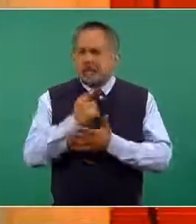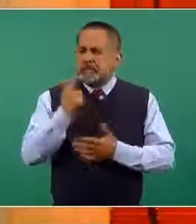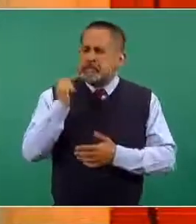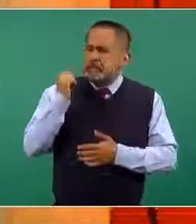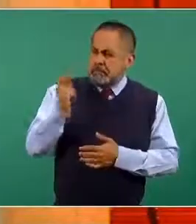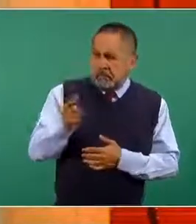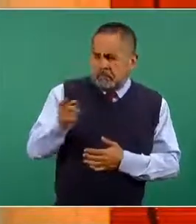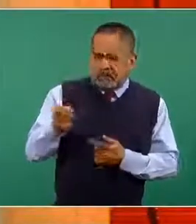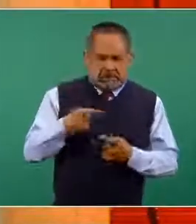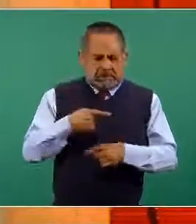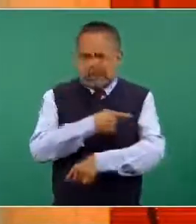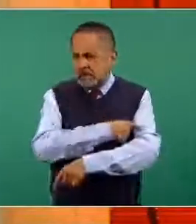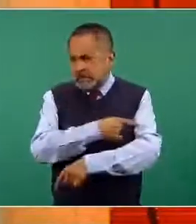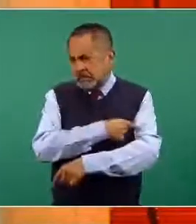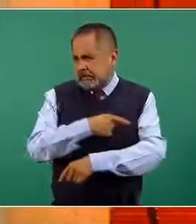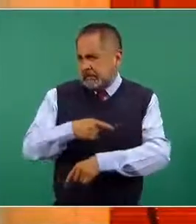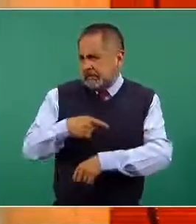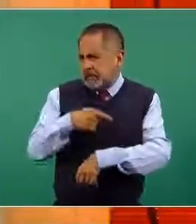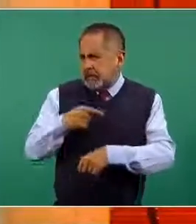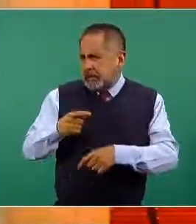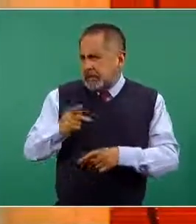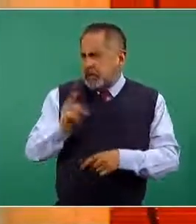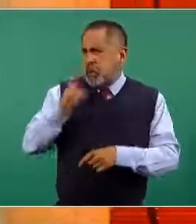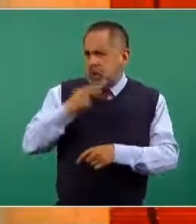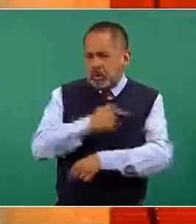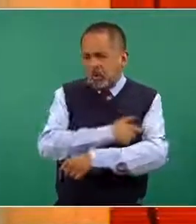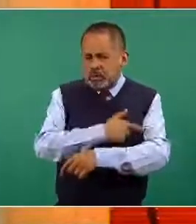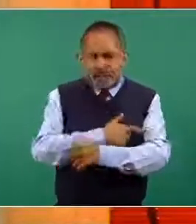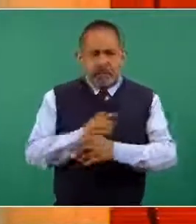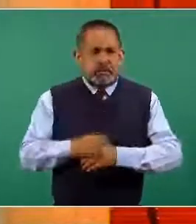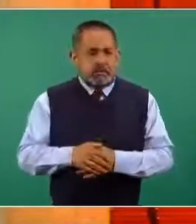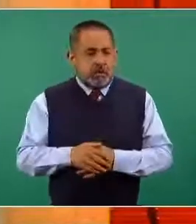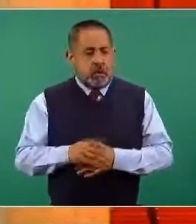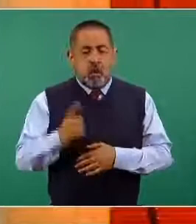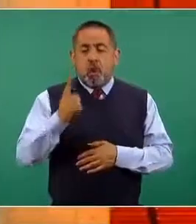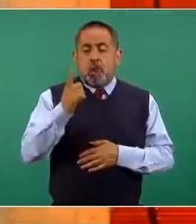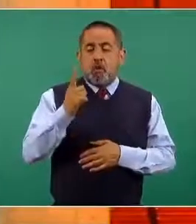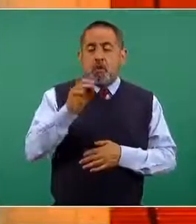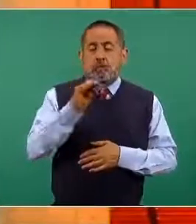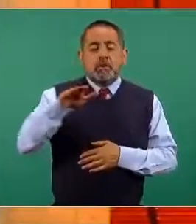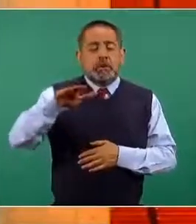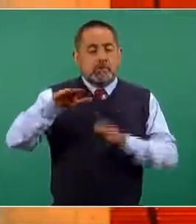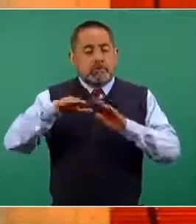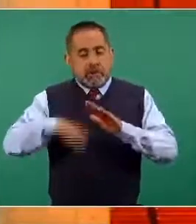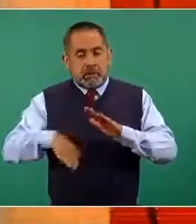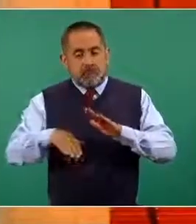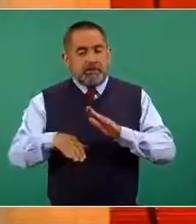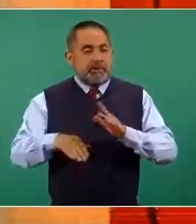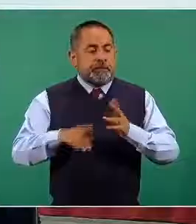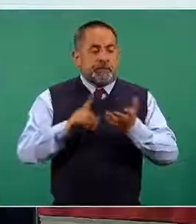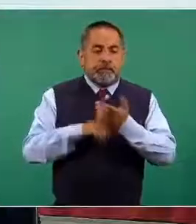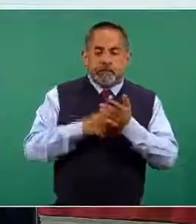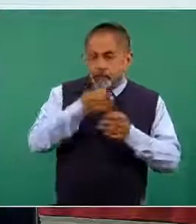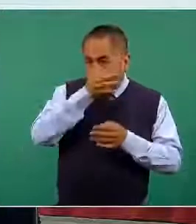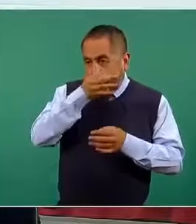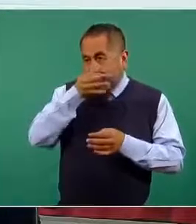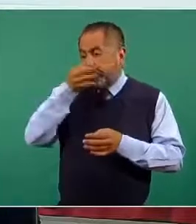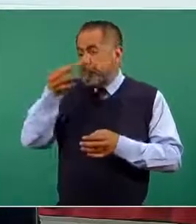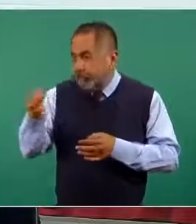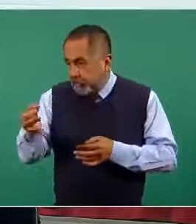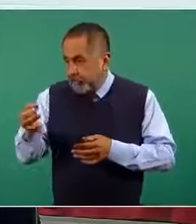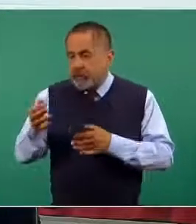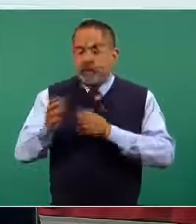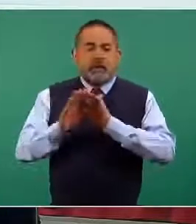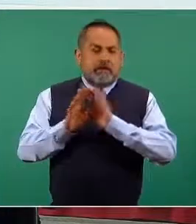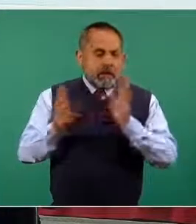asocia supuestamente con la vacunación, menos del 1% han notificado algún